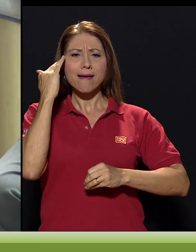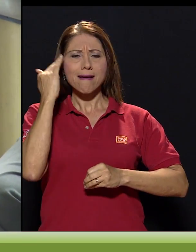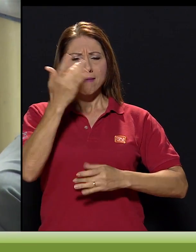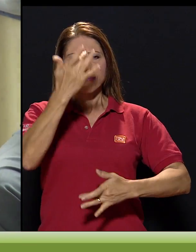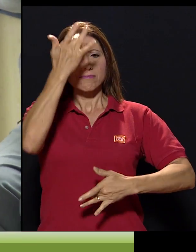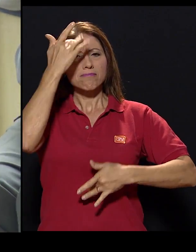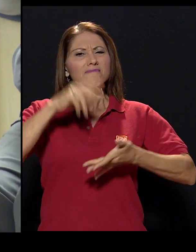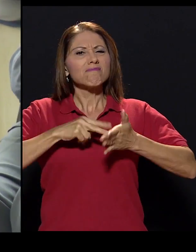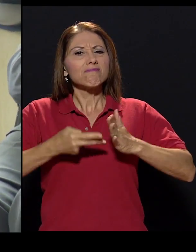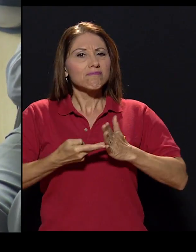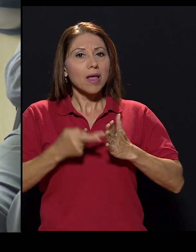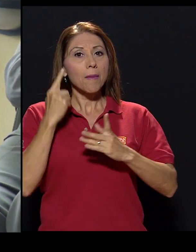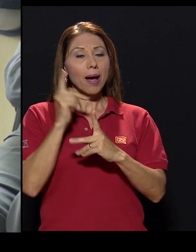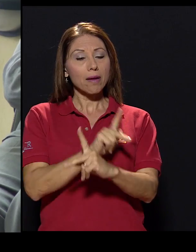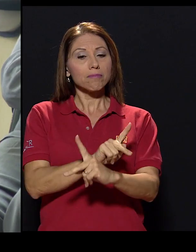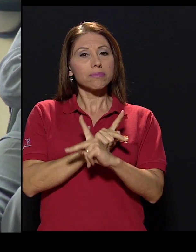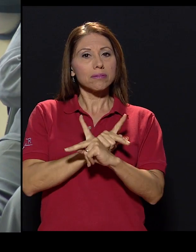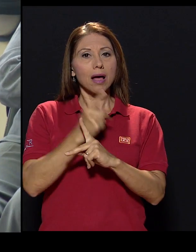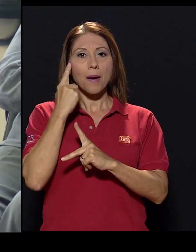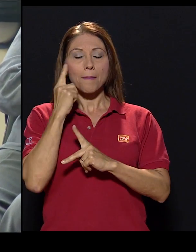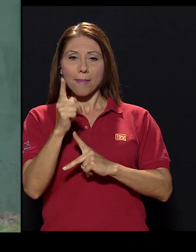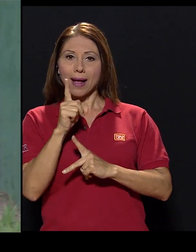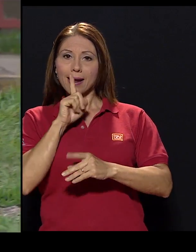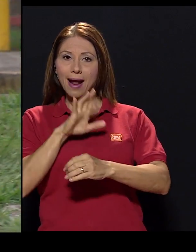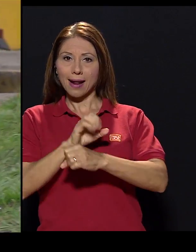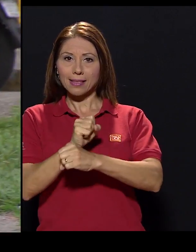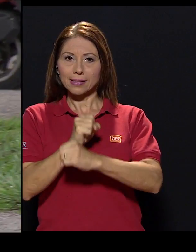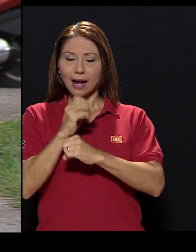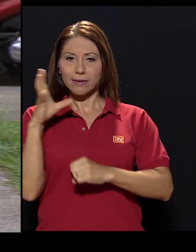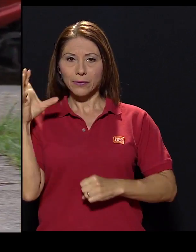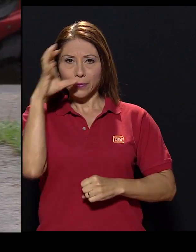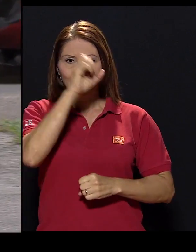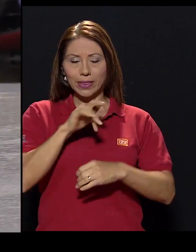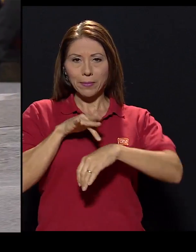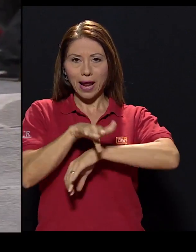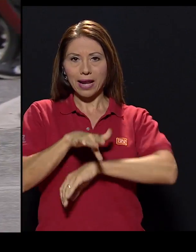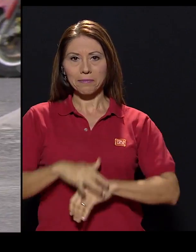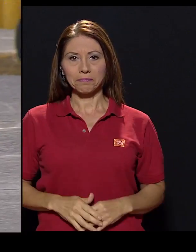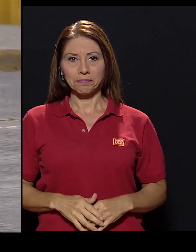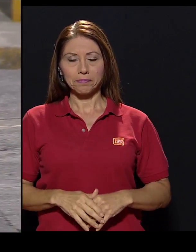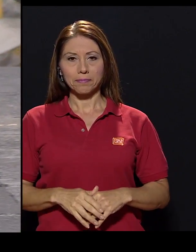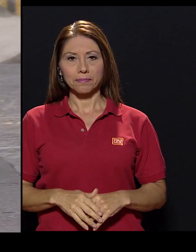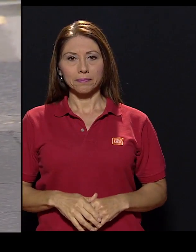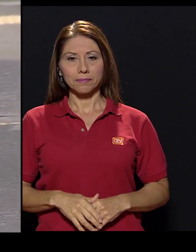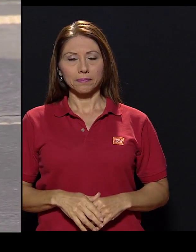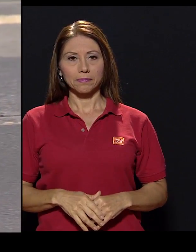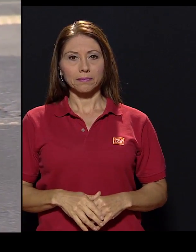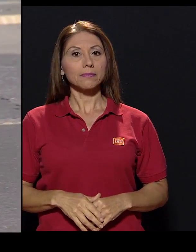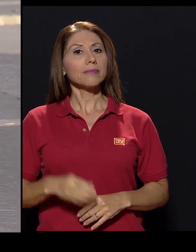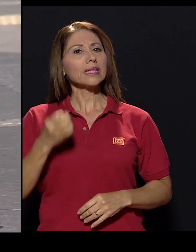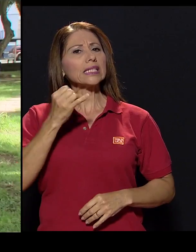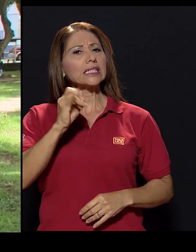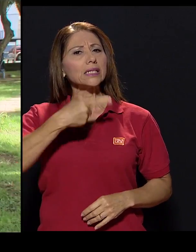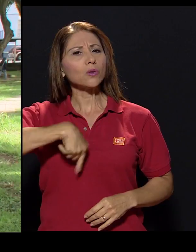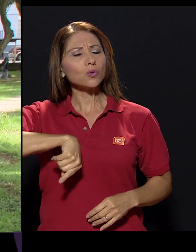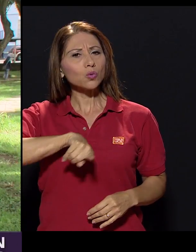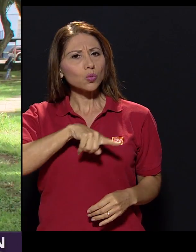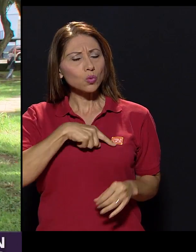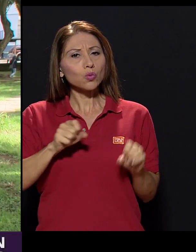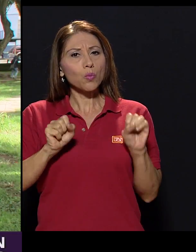contexto, es fundamental conocer la enfermedad, tanto para prevenirla como para garantizar una detección temprana. Si